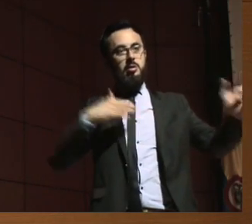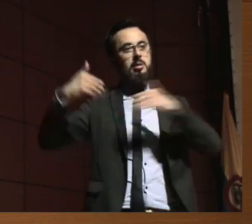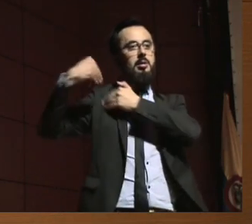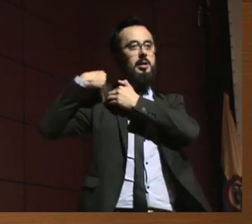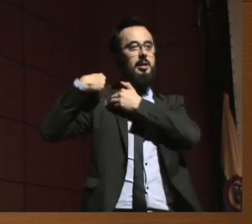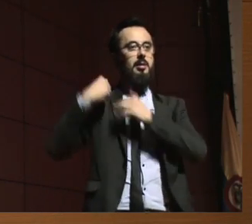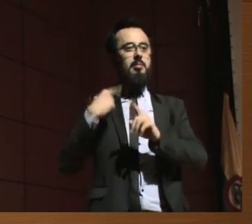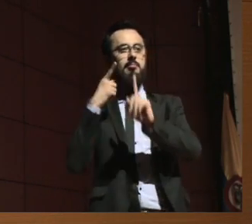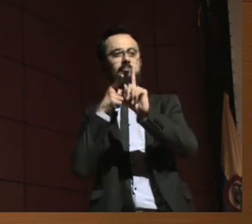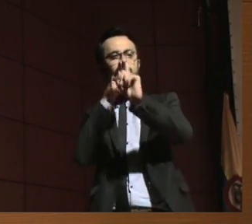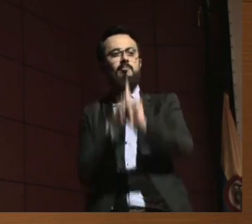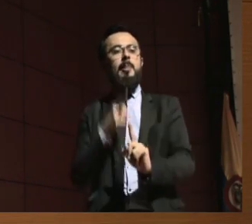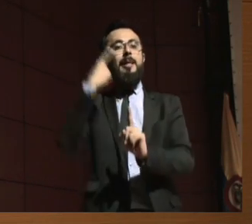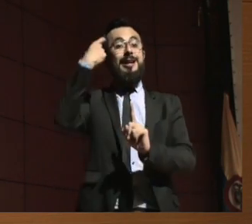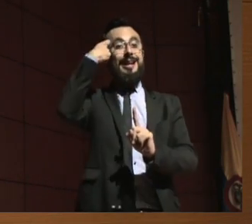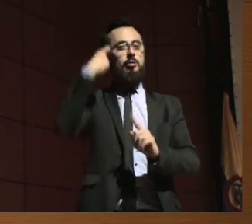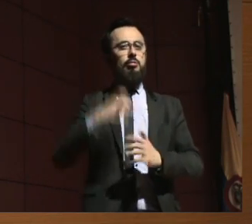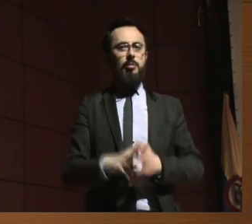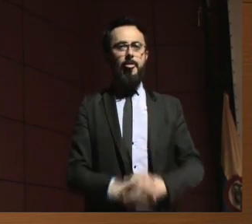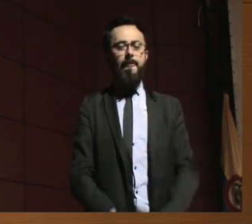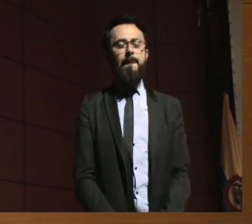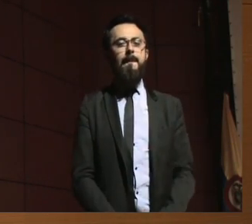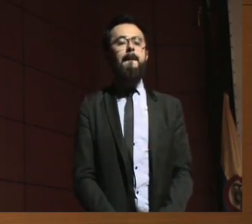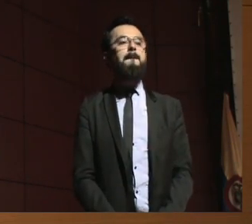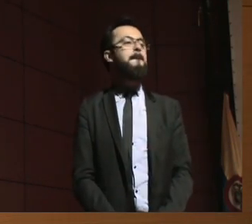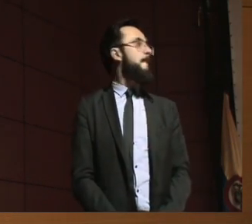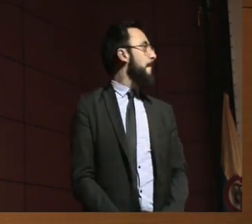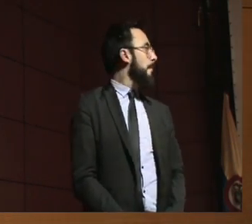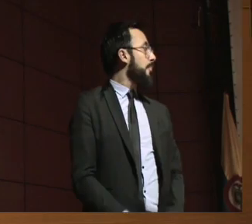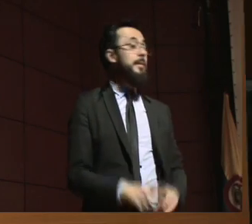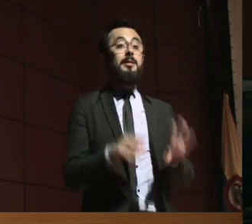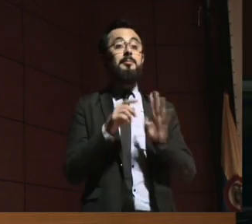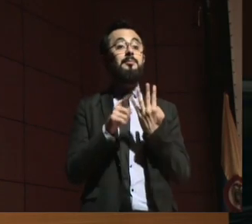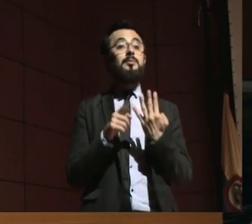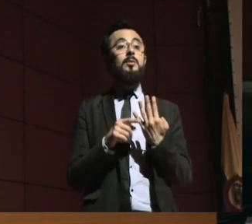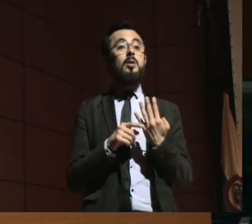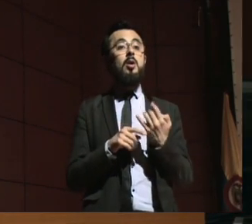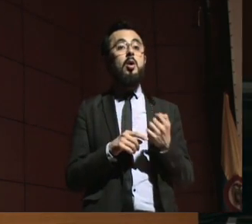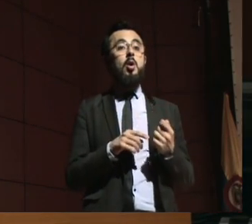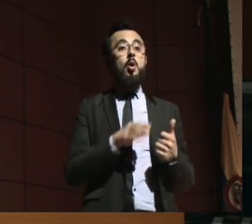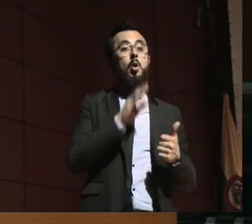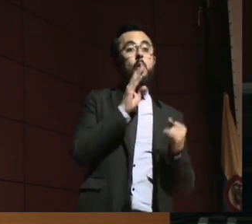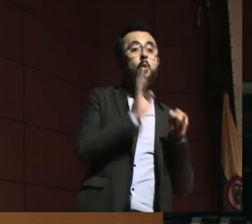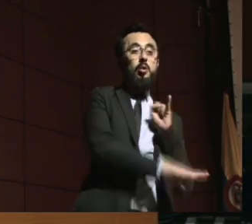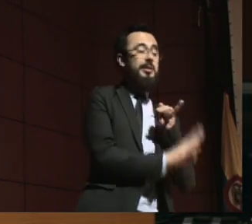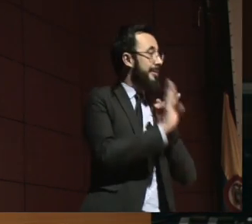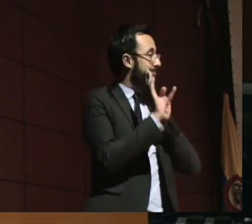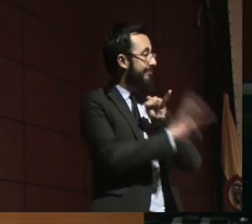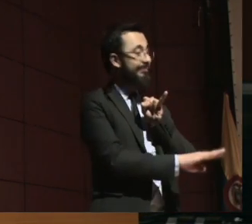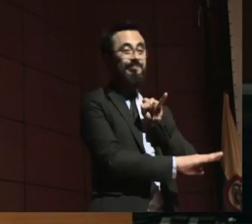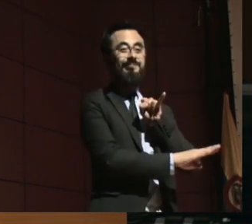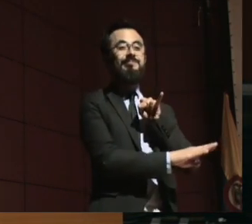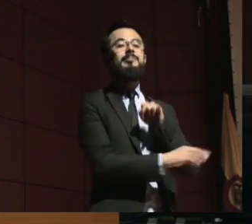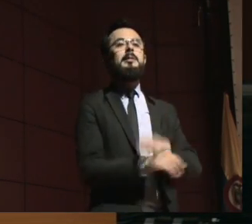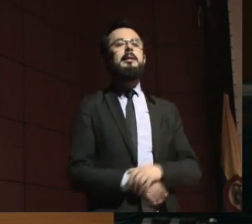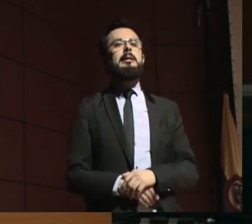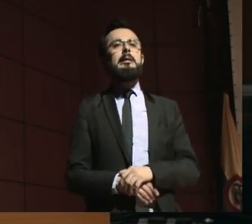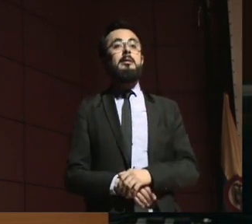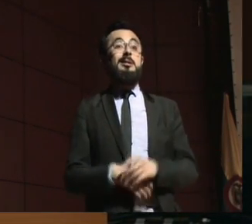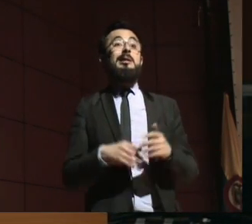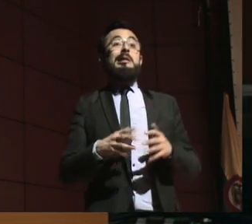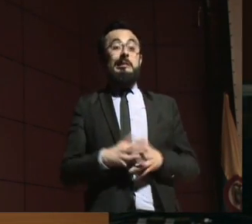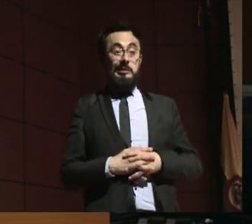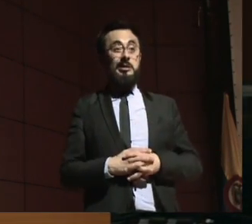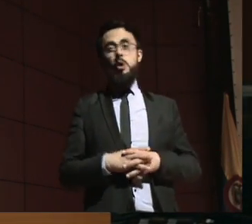Y ahí yo agregaría, María Angélica, que sí, en estos ejercicios que hemos visto, sí hay un saber muy